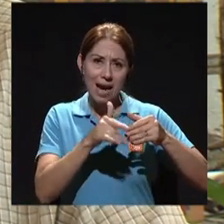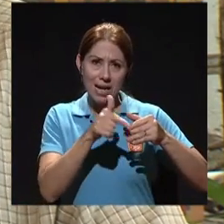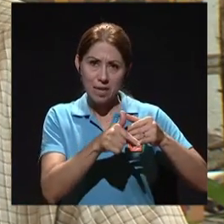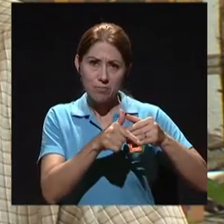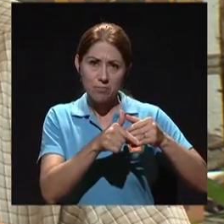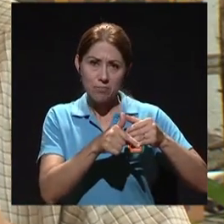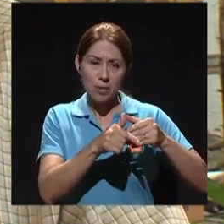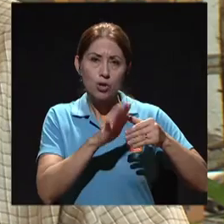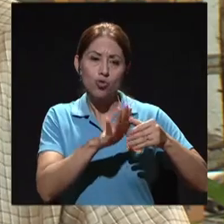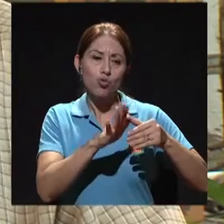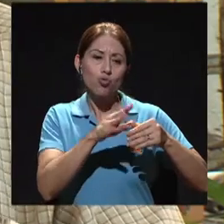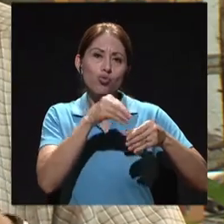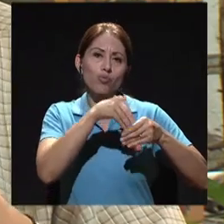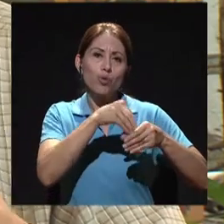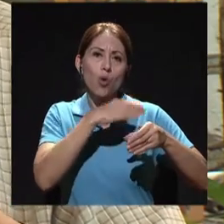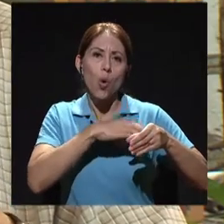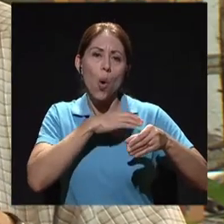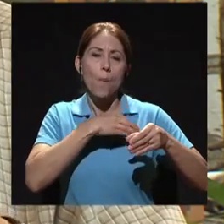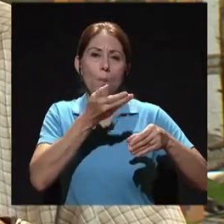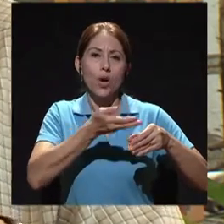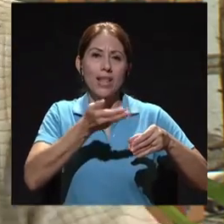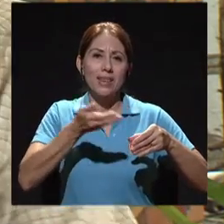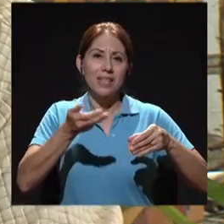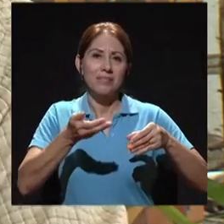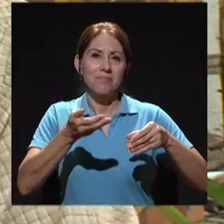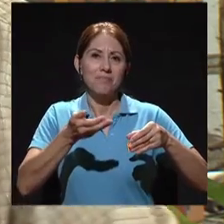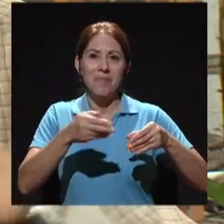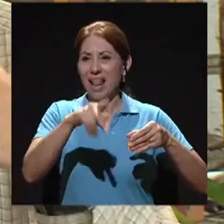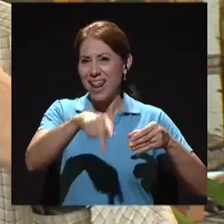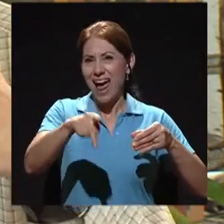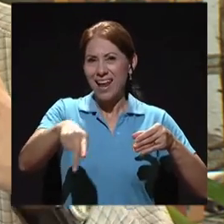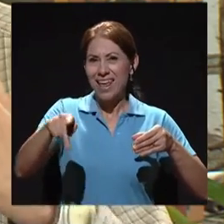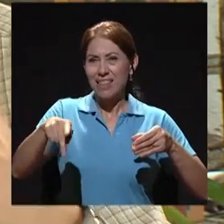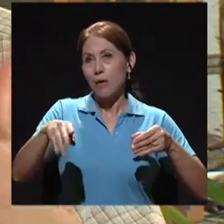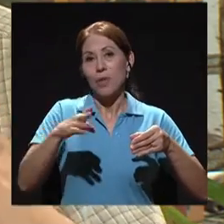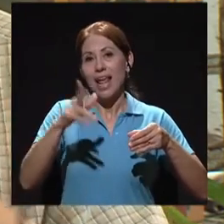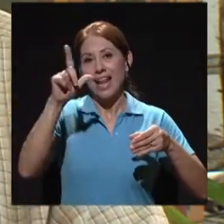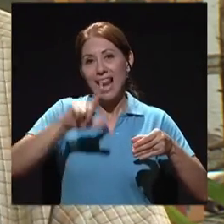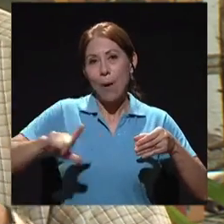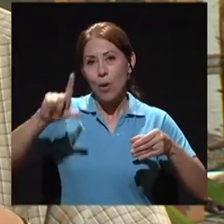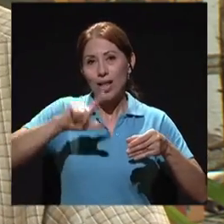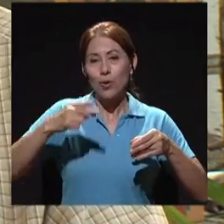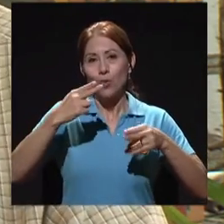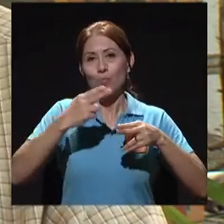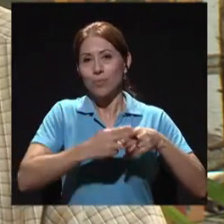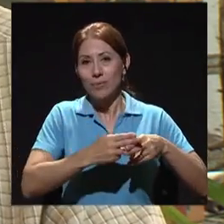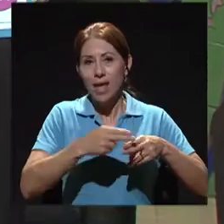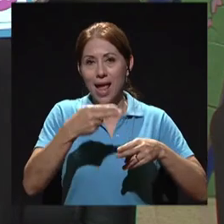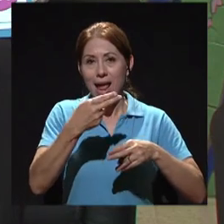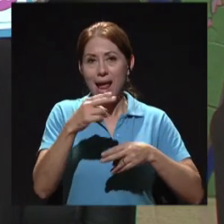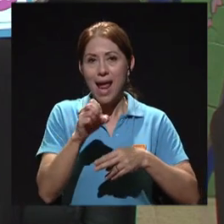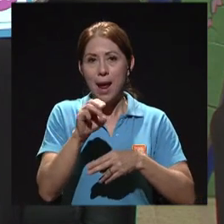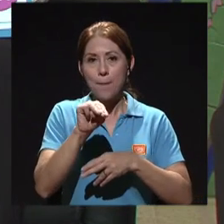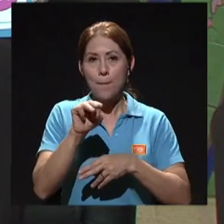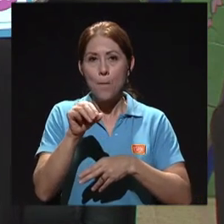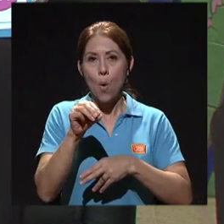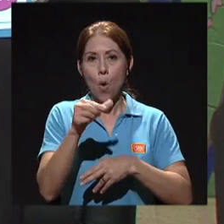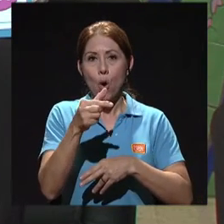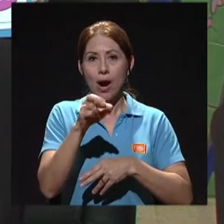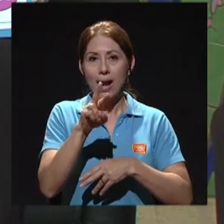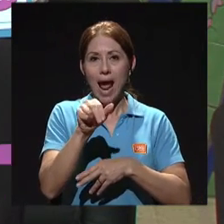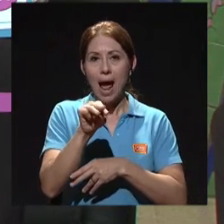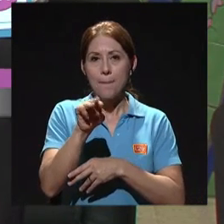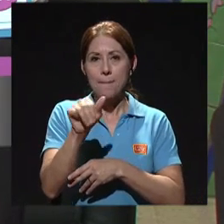y a sus componentes. Entonces, ahí es lo que normalmente en el laboratorio conocemos como el hemograma. ¿Qué vemos en el